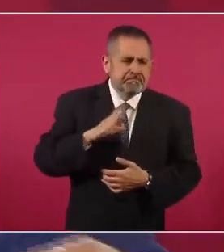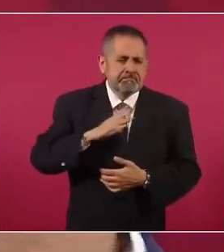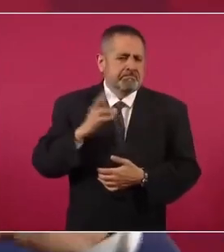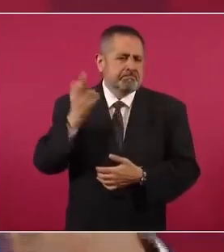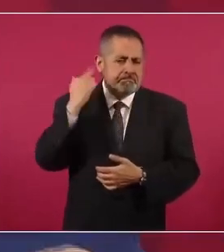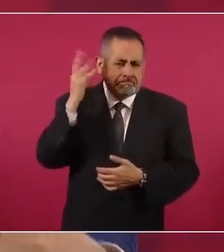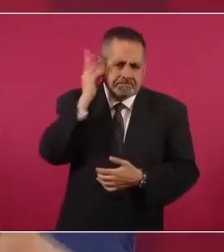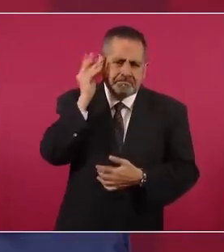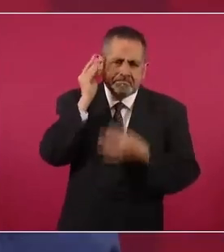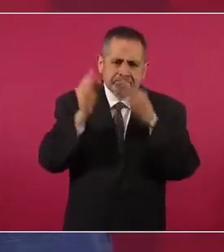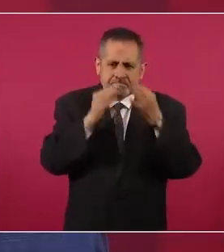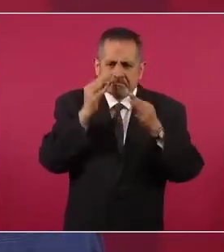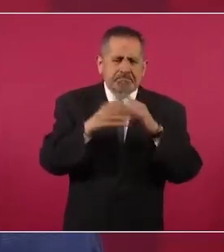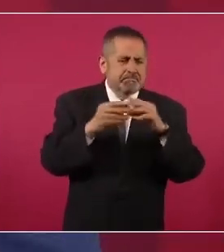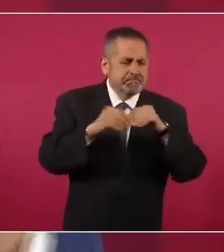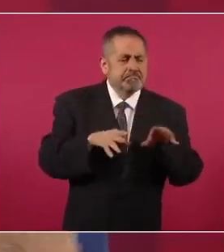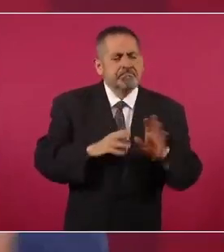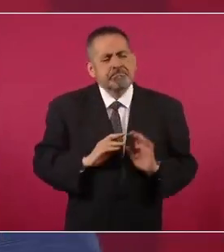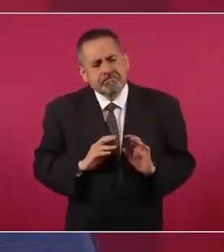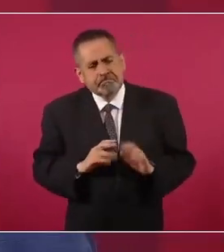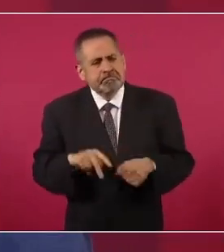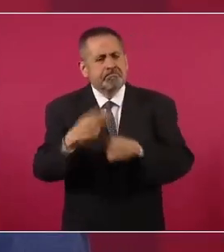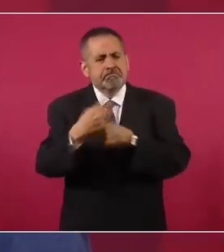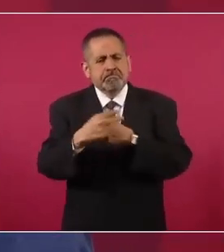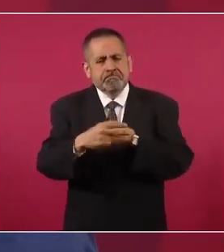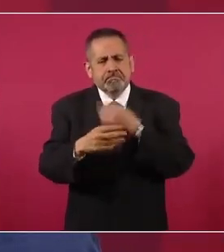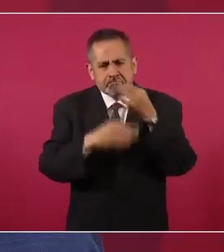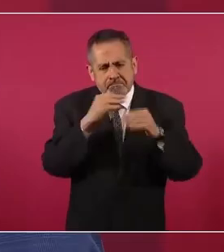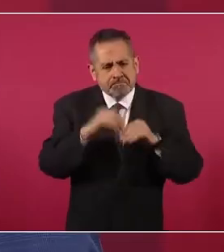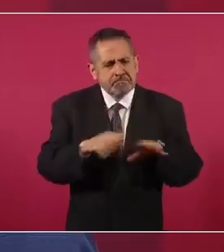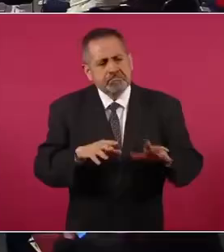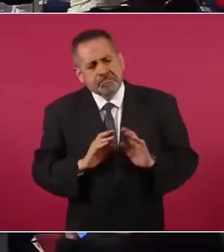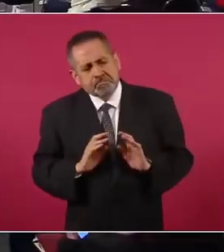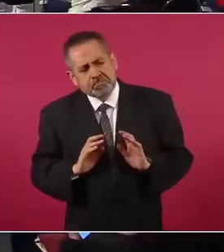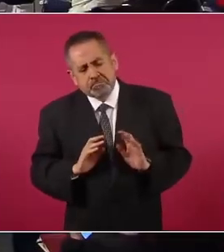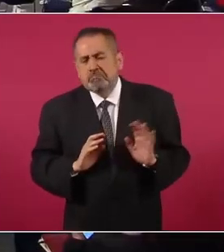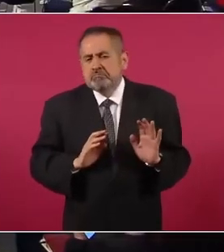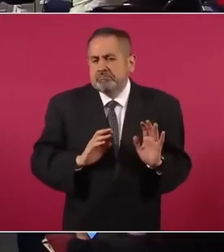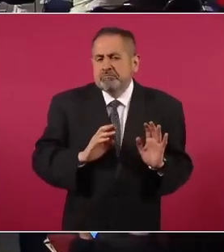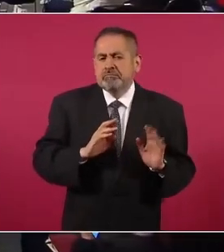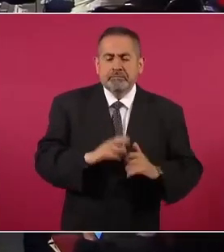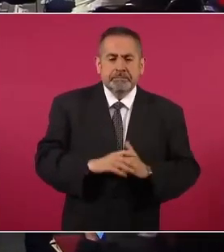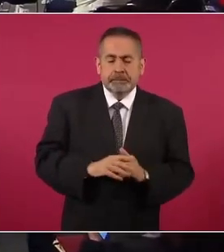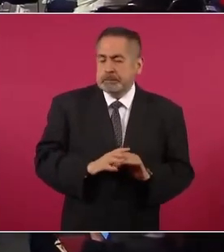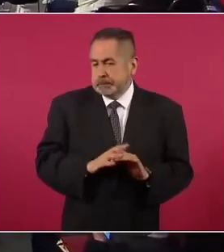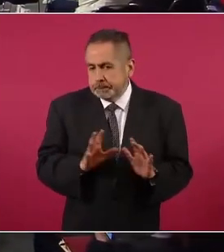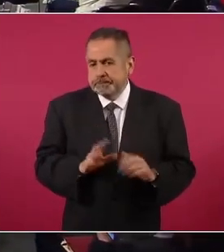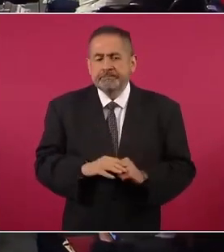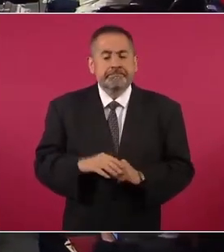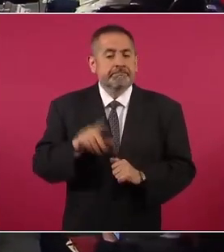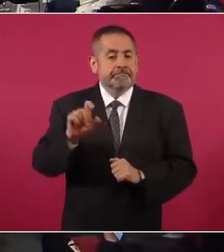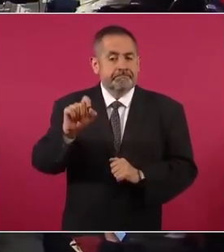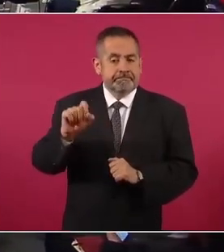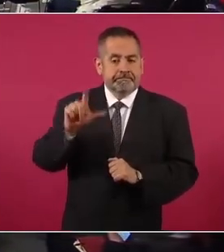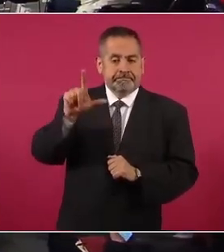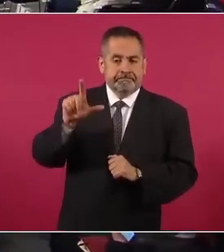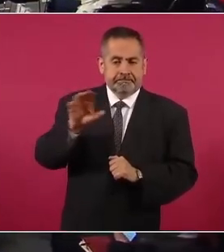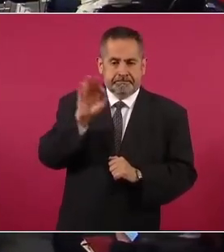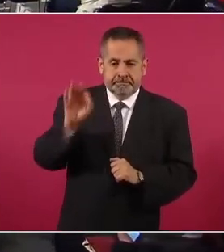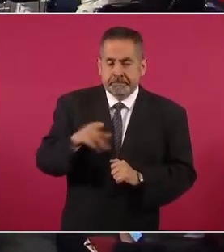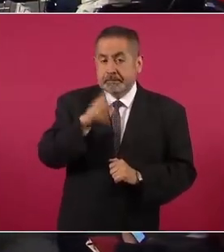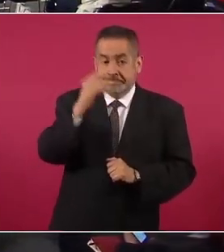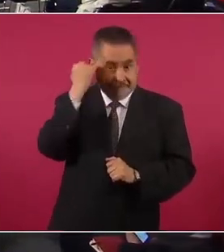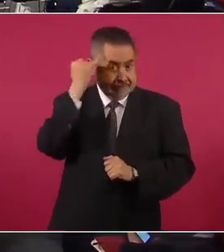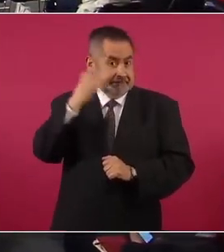la televisión, pero bueno, 27. Pero fíjense cómo